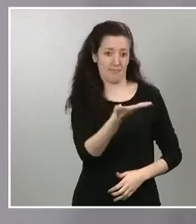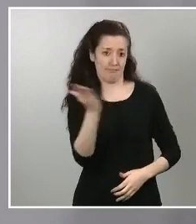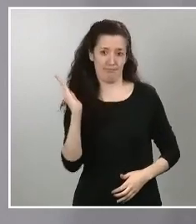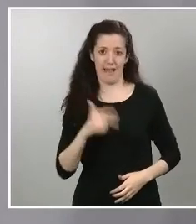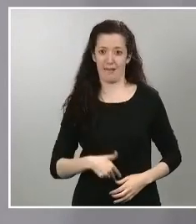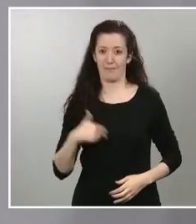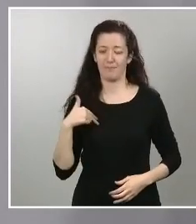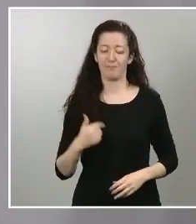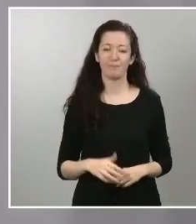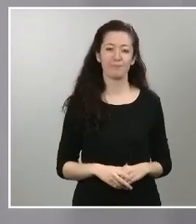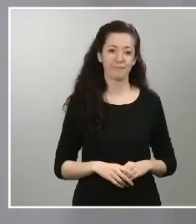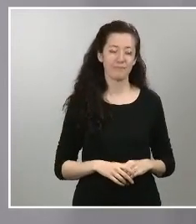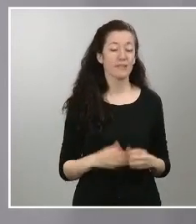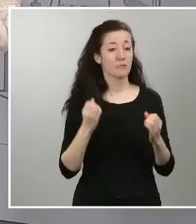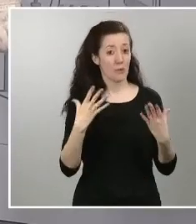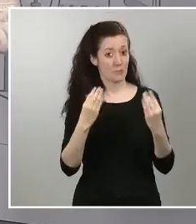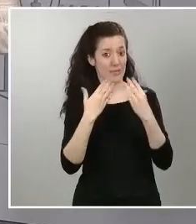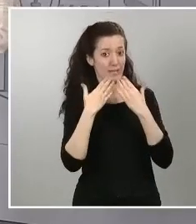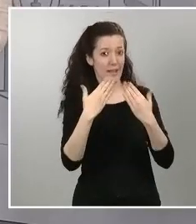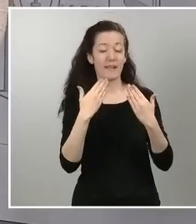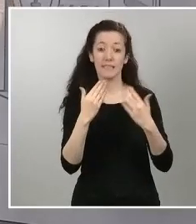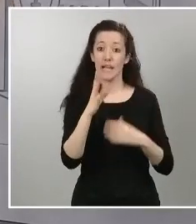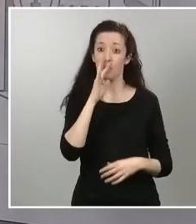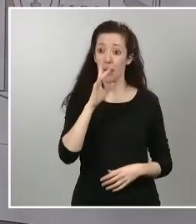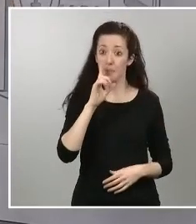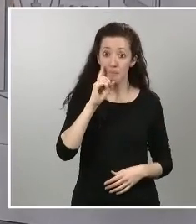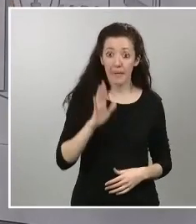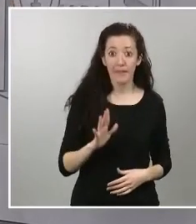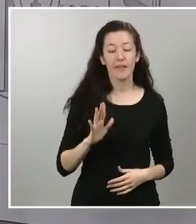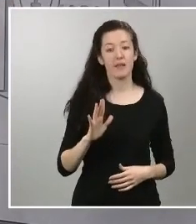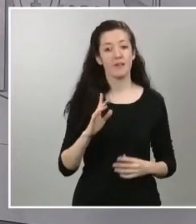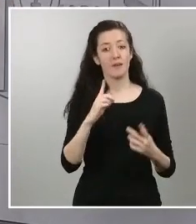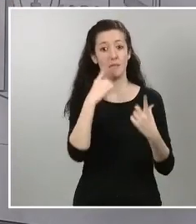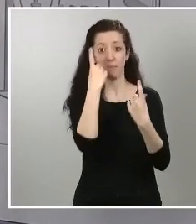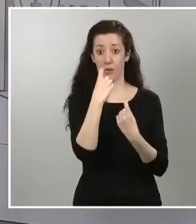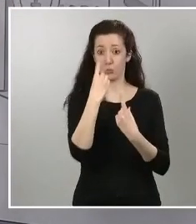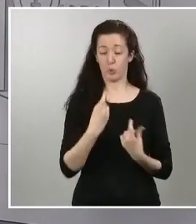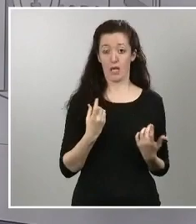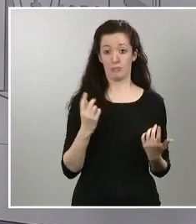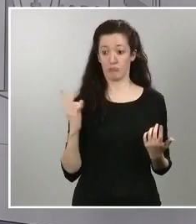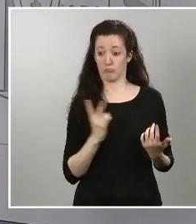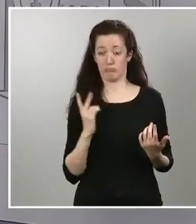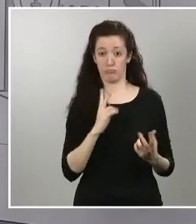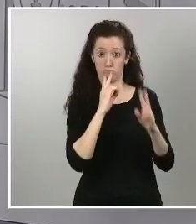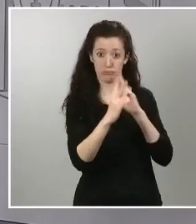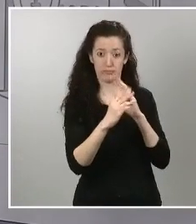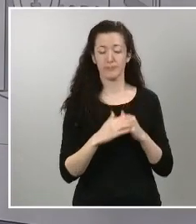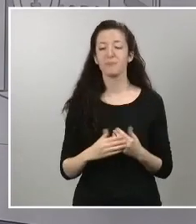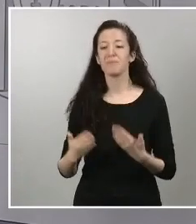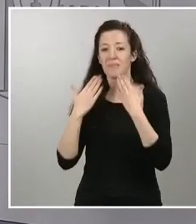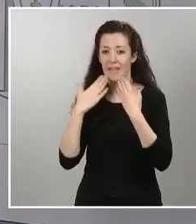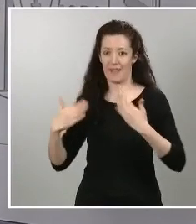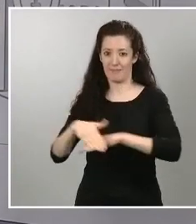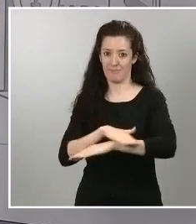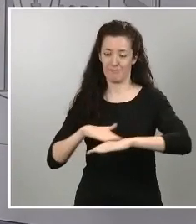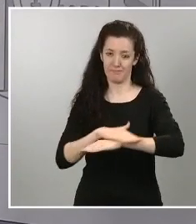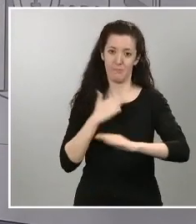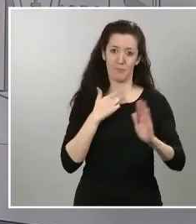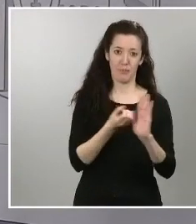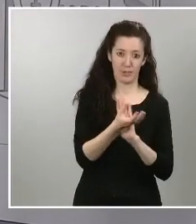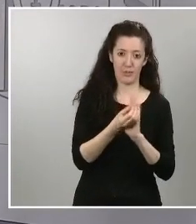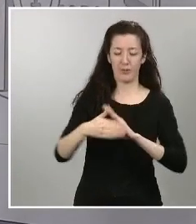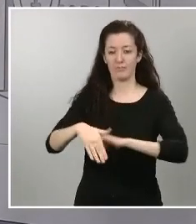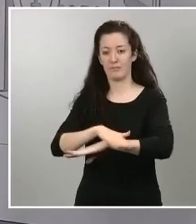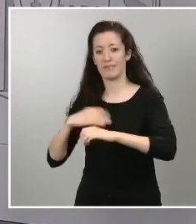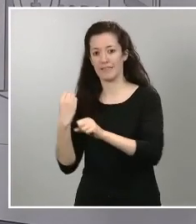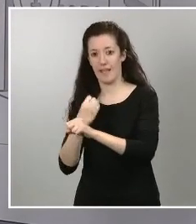preguntas que si nos hayan formulado gracias ministra portavoz ministra de trabajo ahora mismo los medios de comunicación muchos coinciden en una misma pregunta se